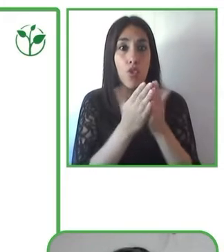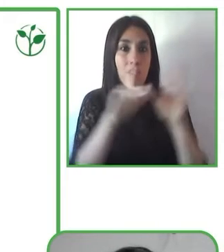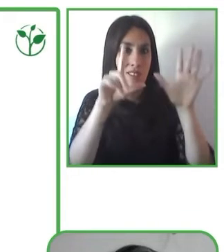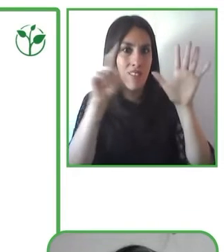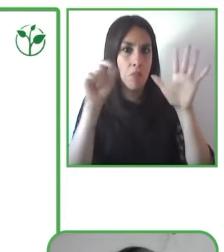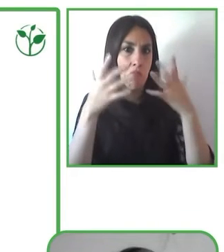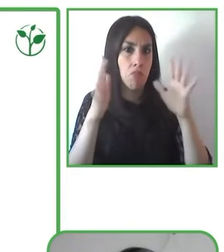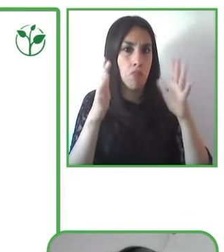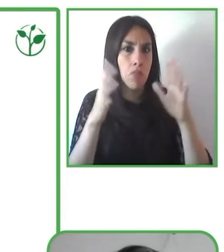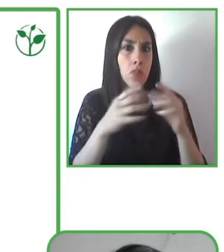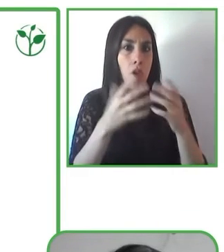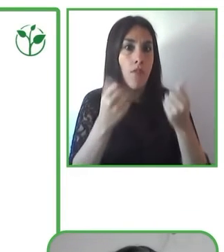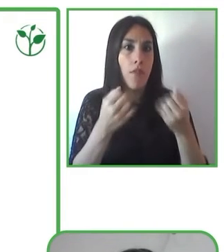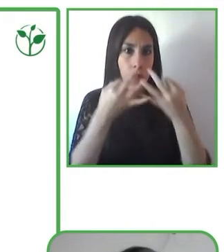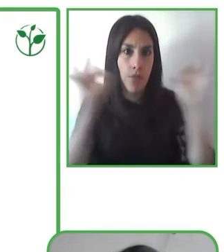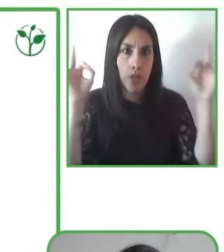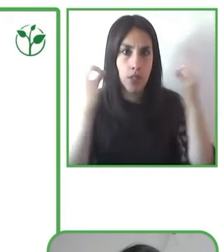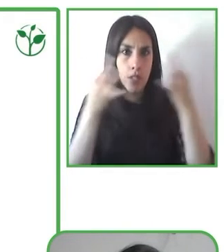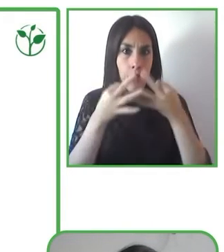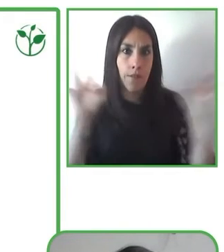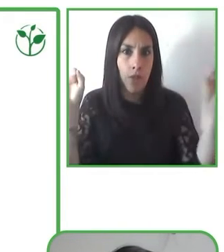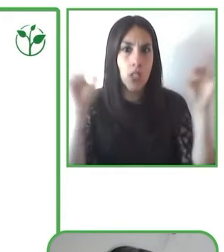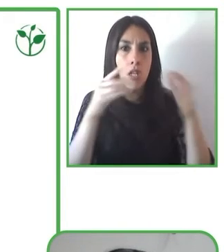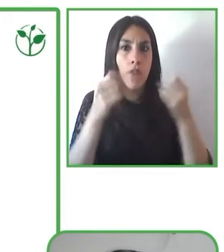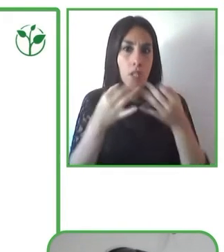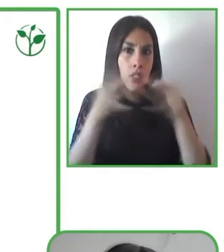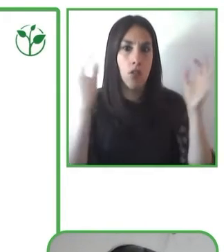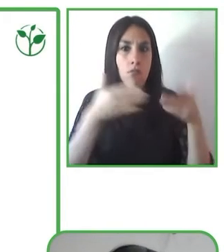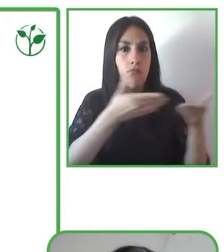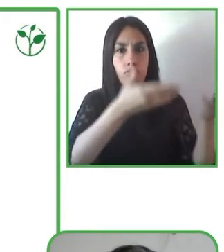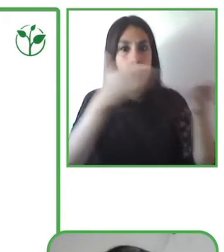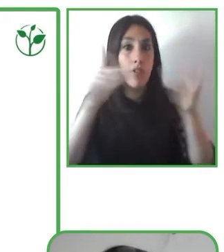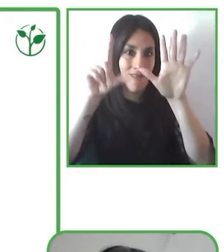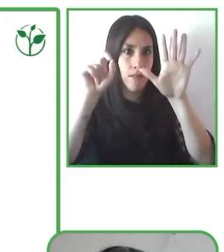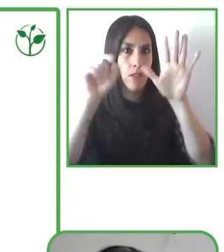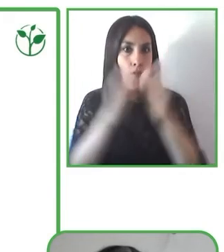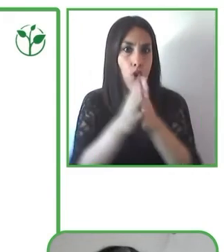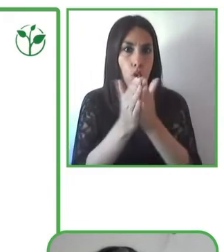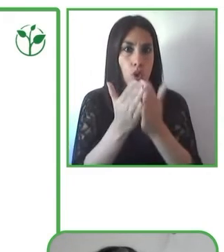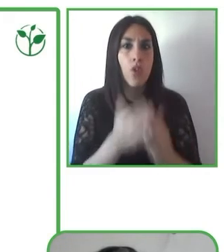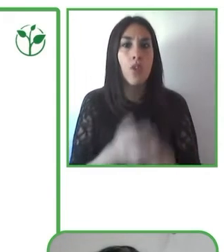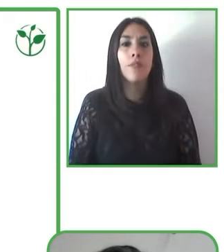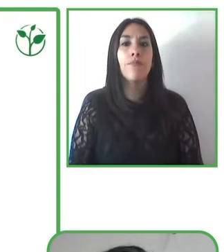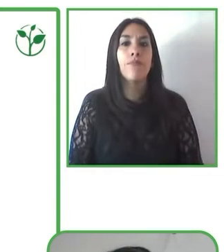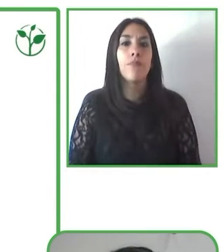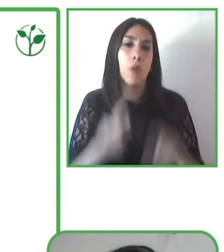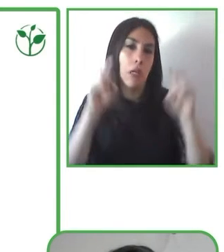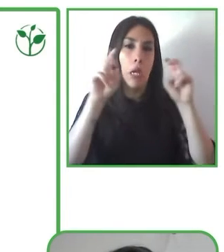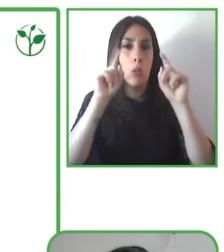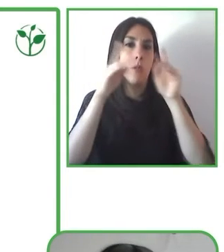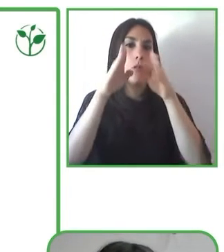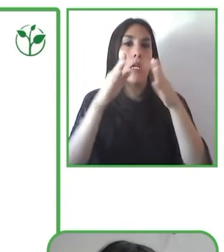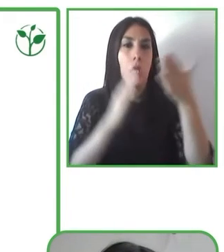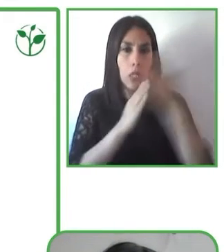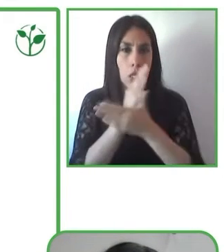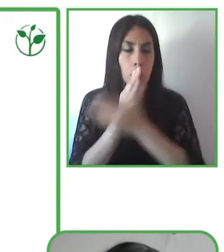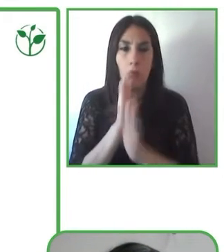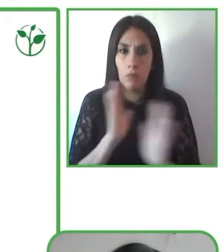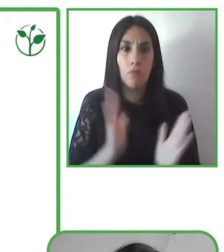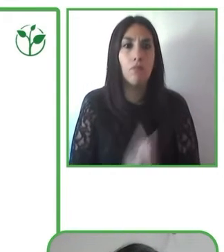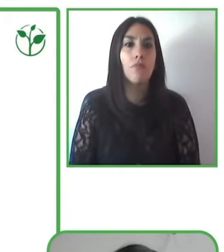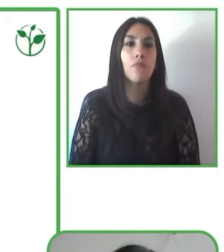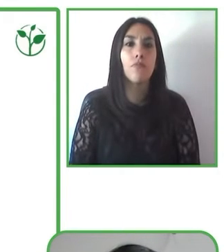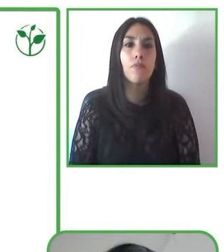múltiples recursos de accesibilidad. Y, como ya he dicho, personas con diferentes capacidades y sin